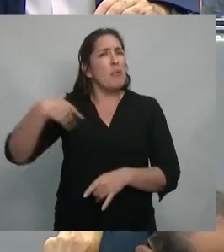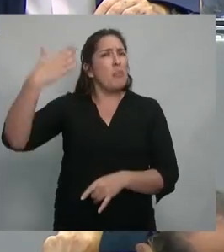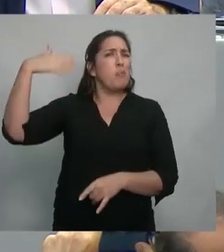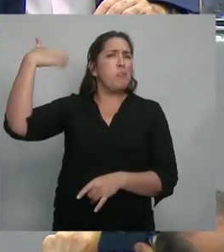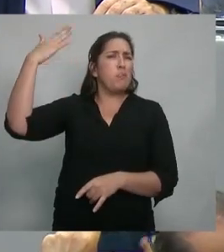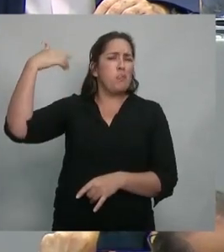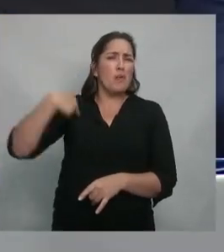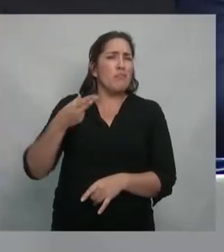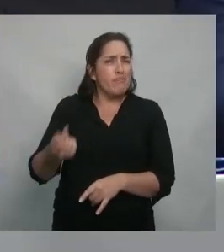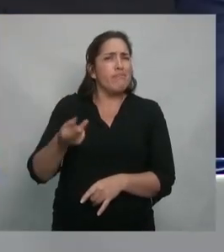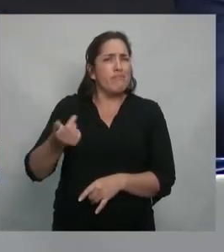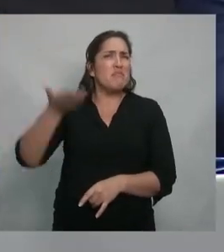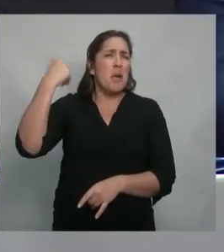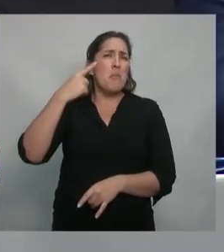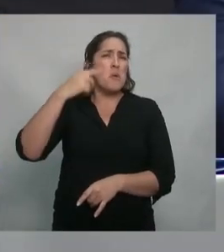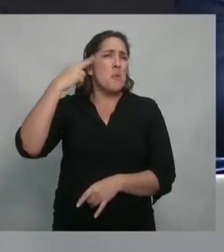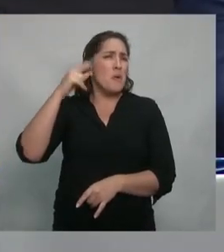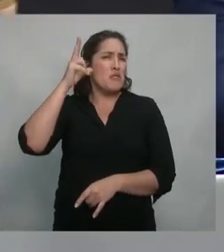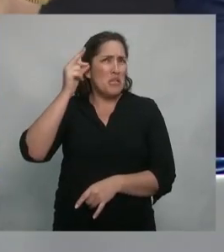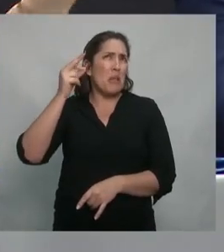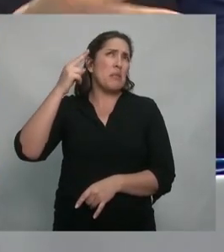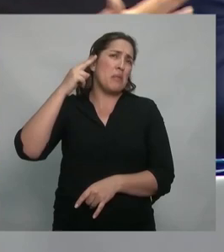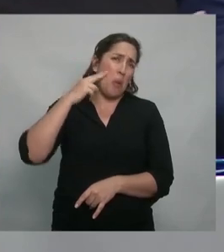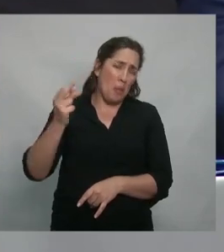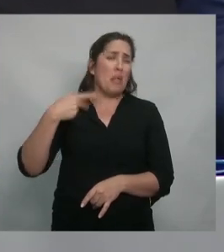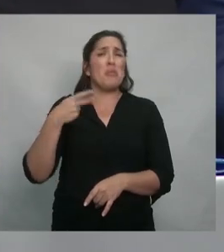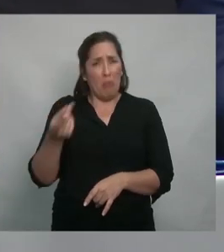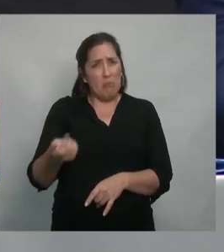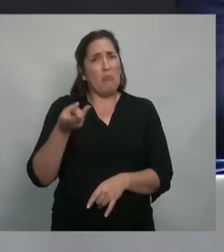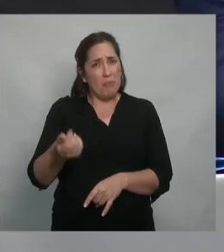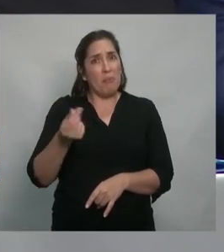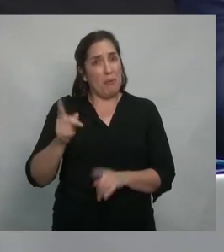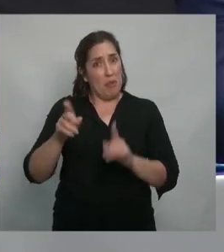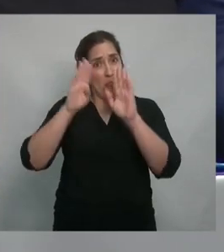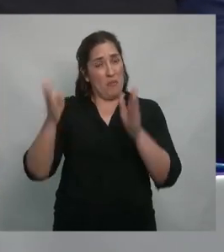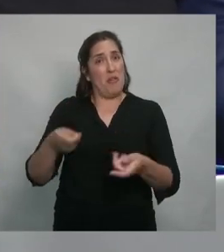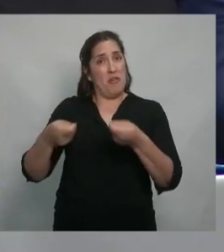época de los 80 90 me compraba ahí